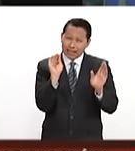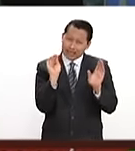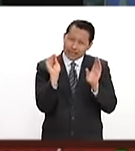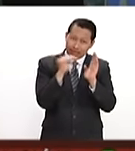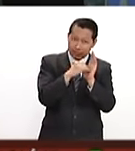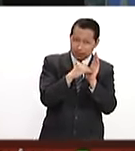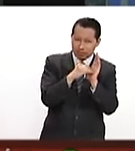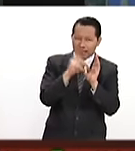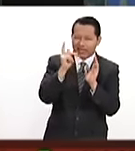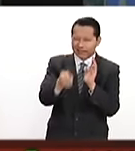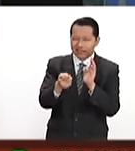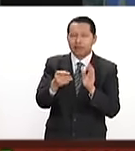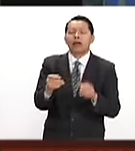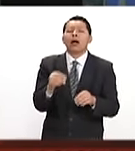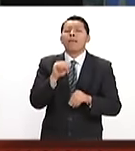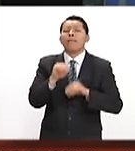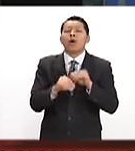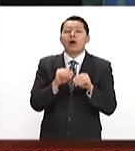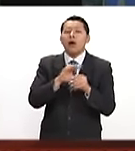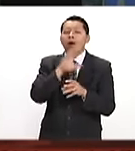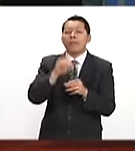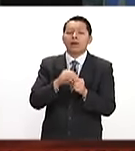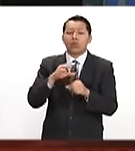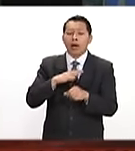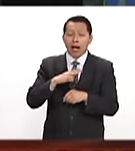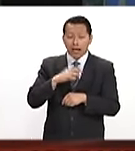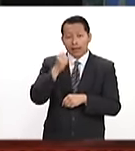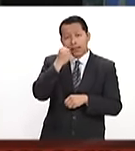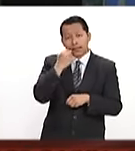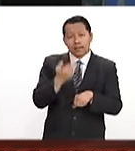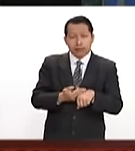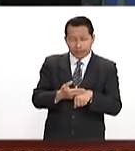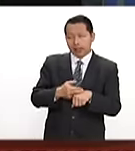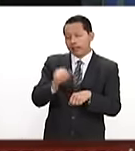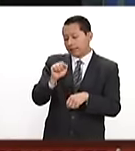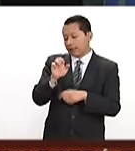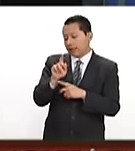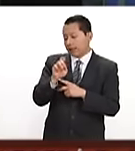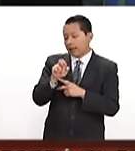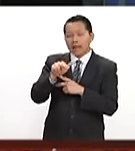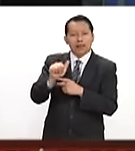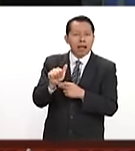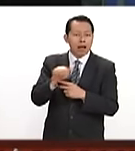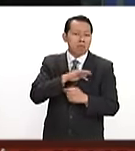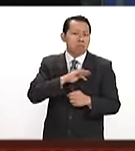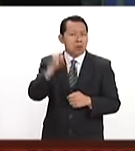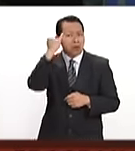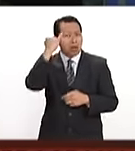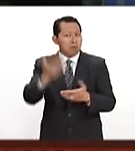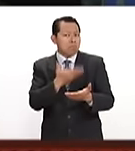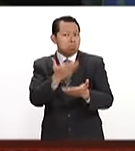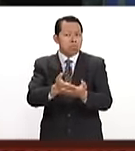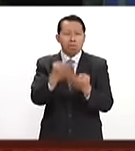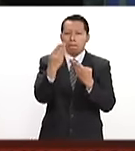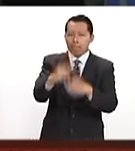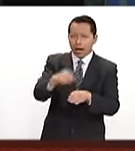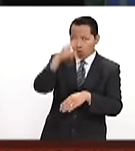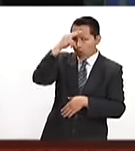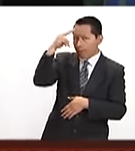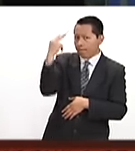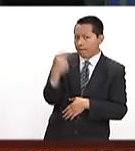cuño los elementos que la Secretaría de la Defensa Nacional proponga al Banco de México